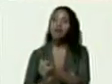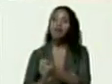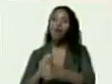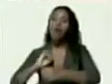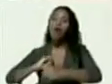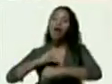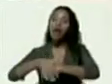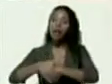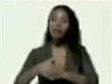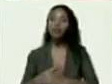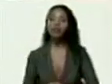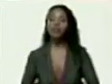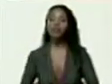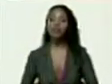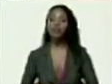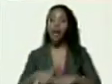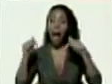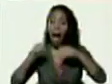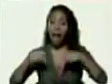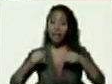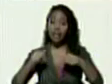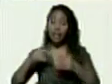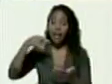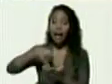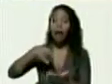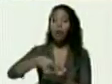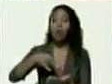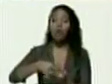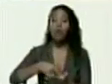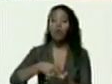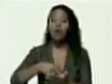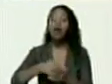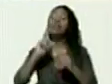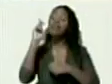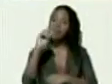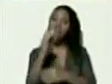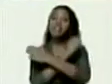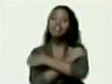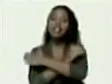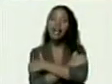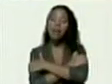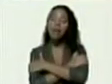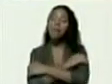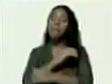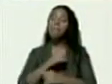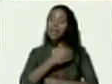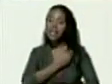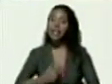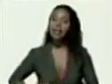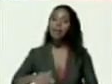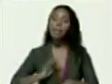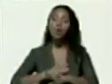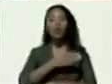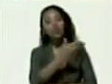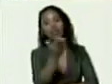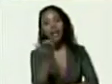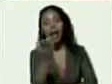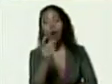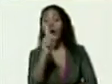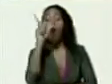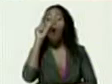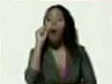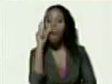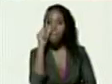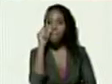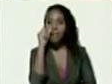Rodríguez desde aquí desde Carabobo también lo felicitamos presidente porque usted es un hombre